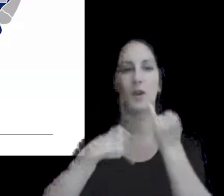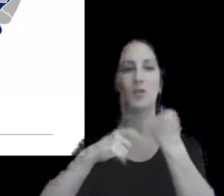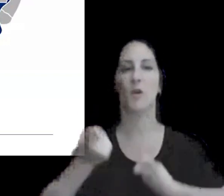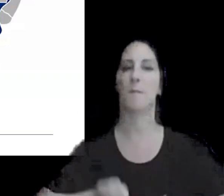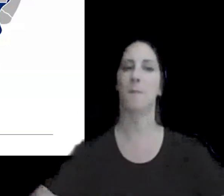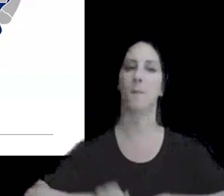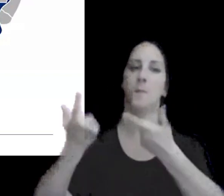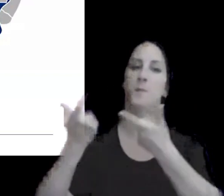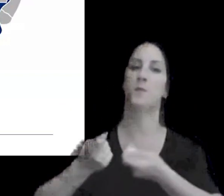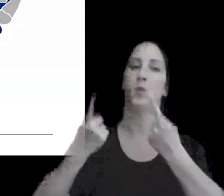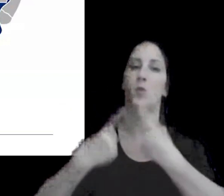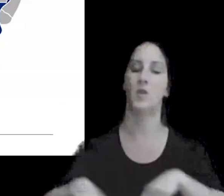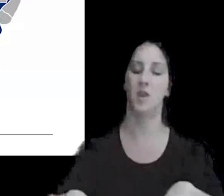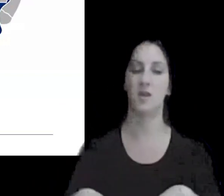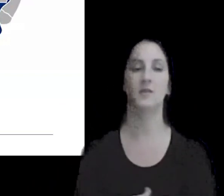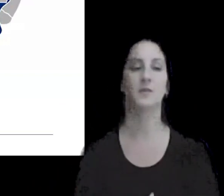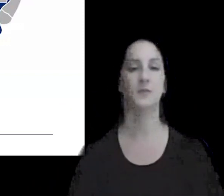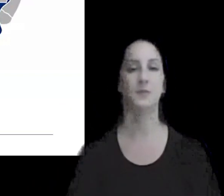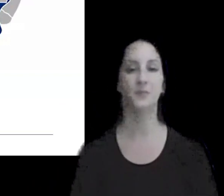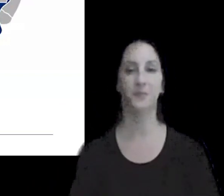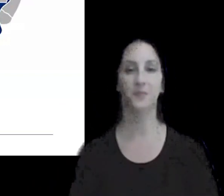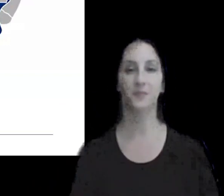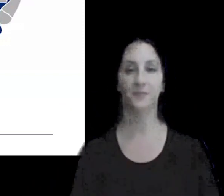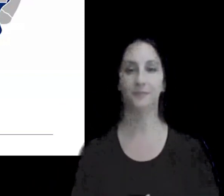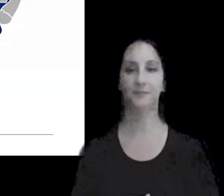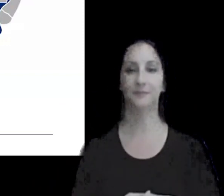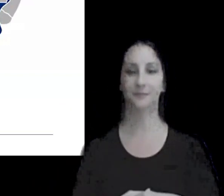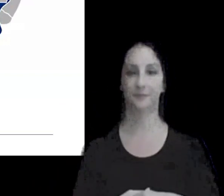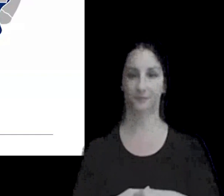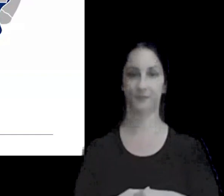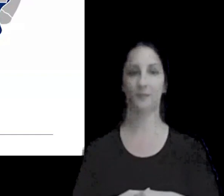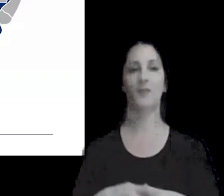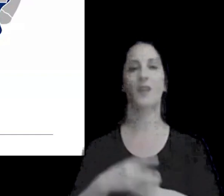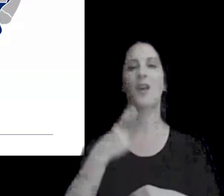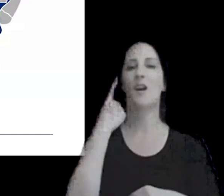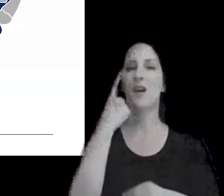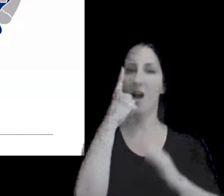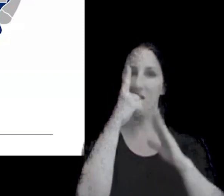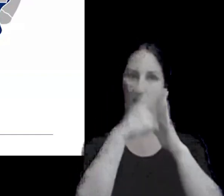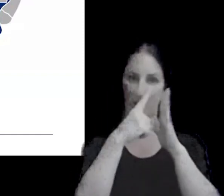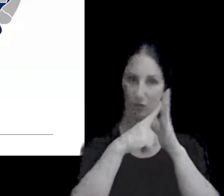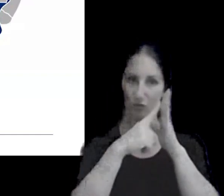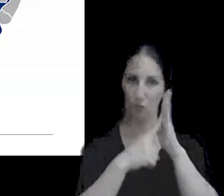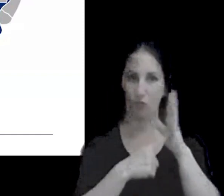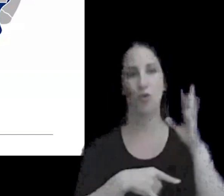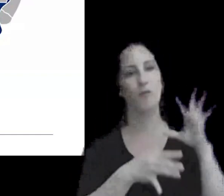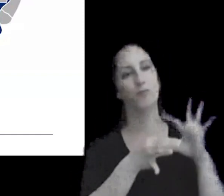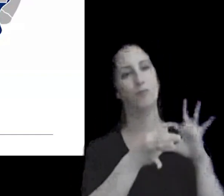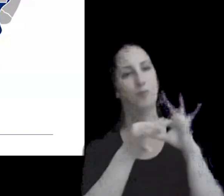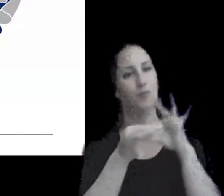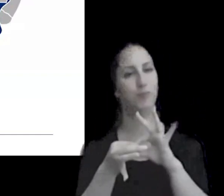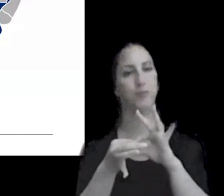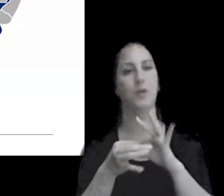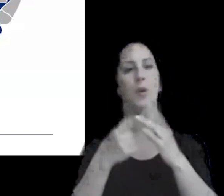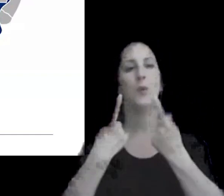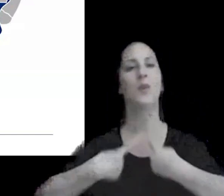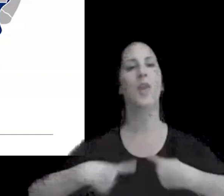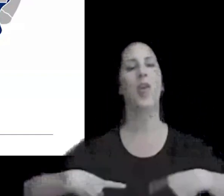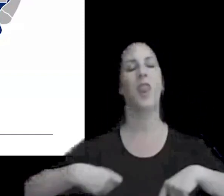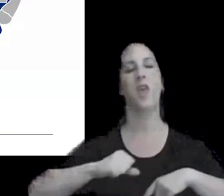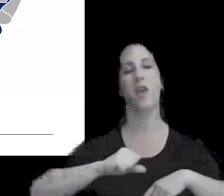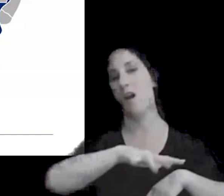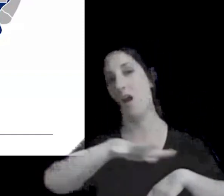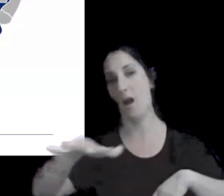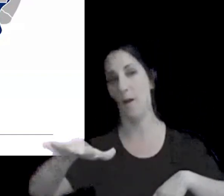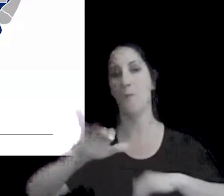bienes con cotización cada resolución se corresponde con bienes agrícolas y no